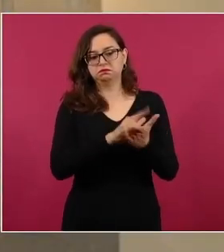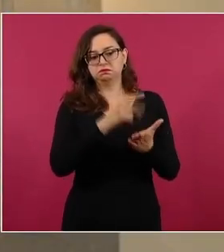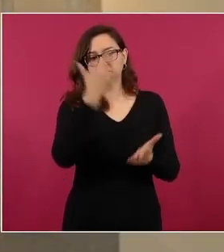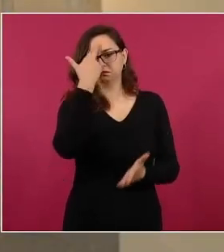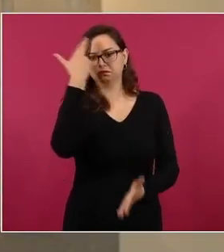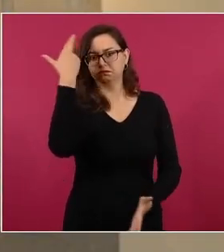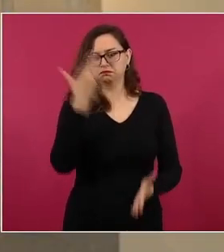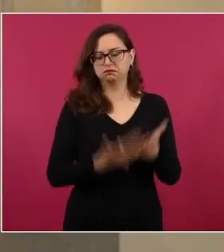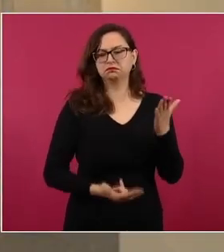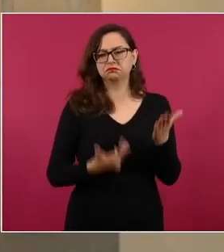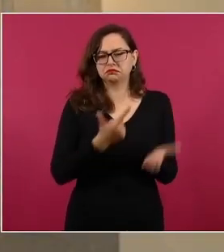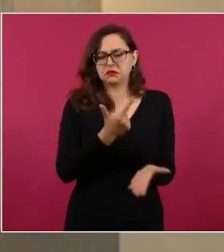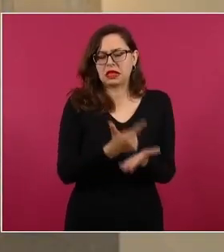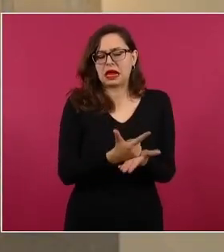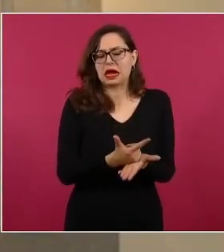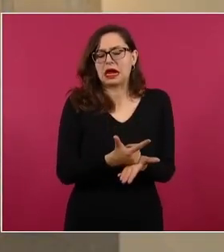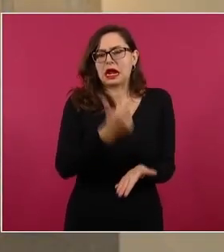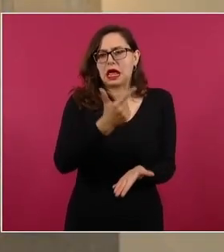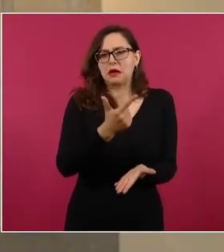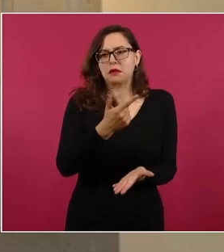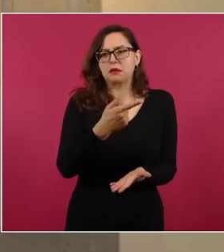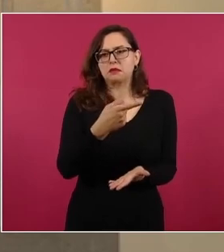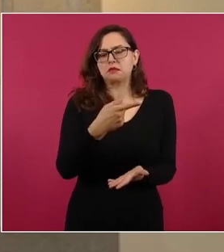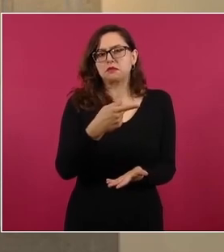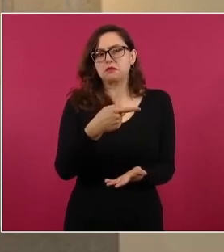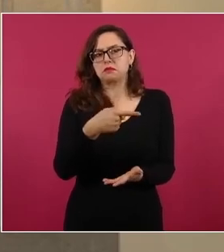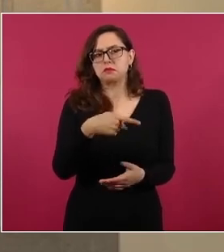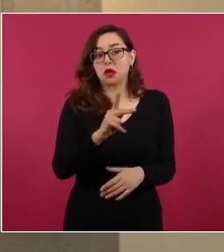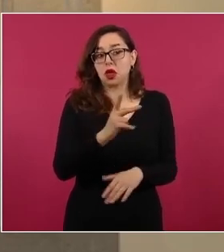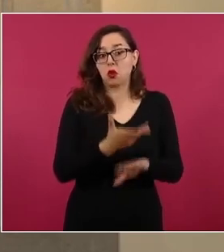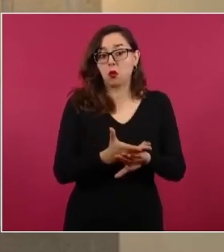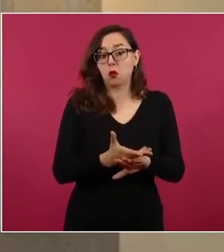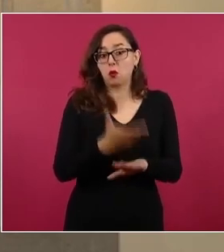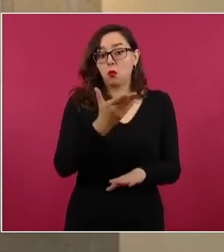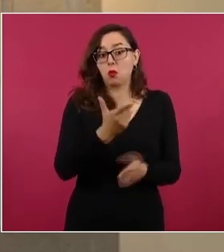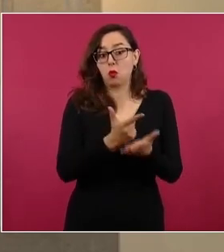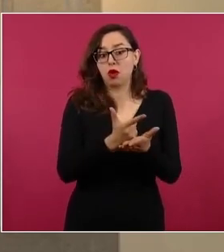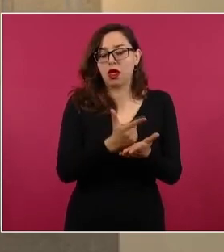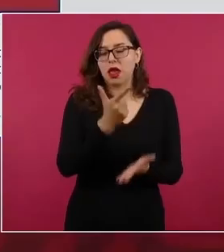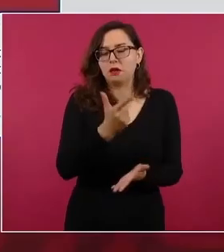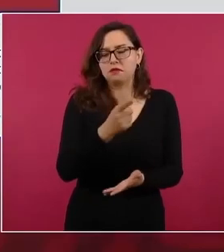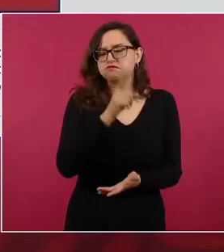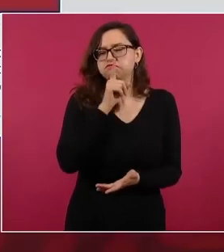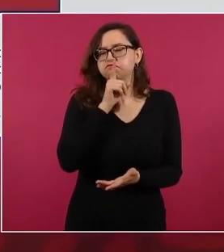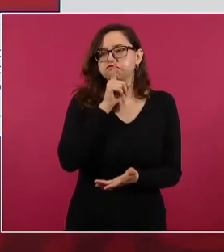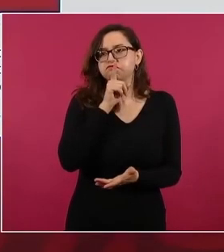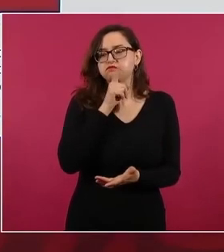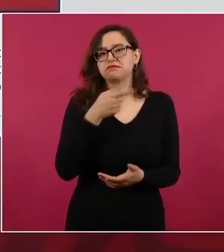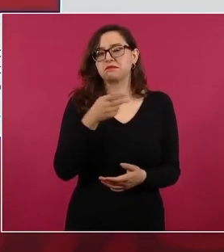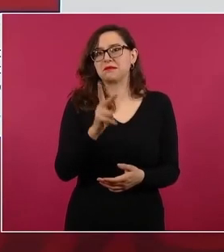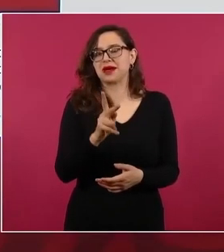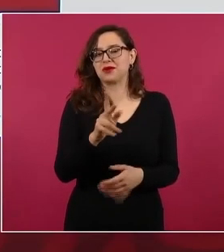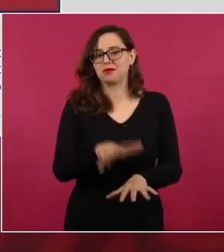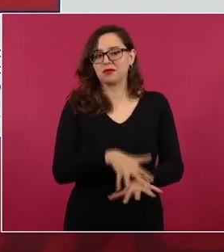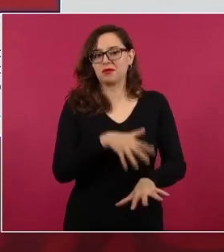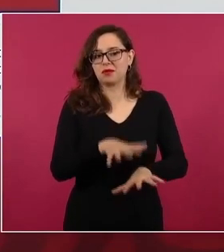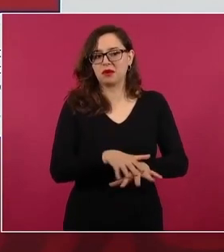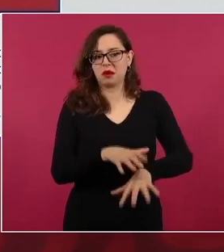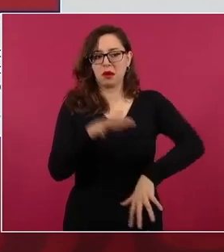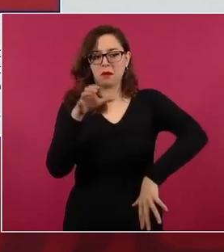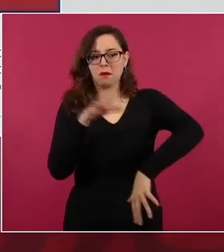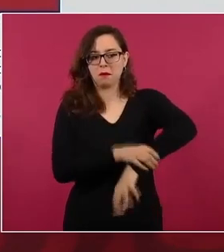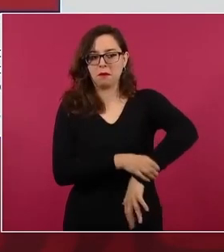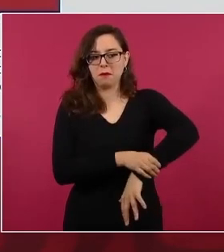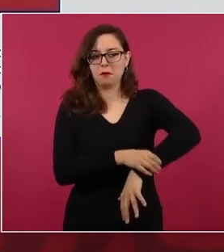cuando considera que otras medidas, como podría ser el brazalete o acudir cada 15 días a firmar